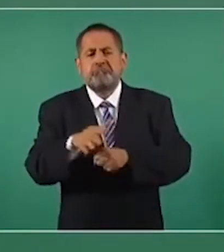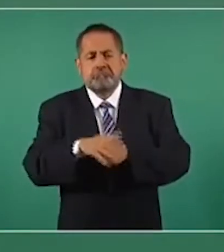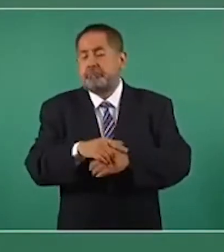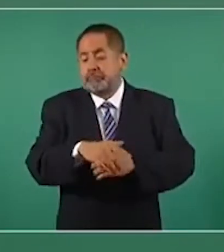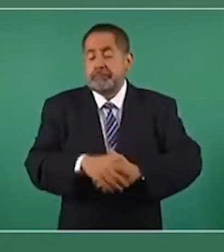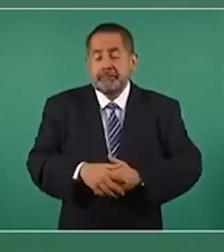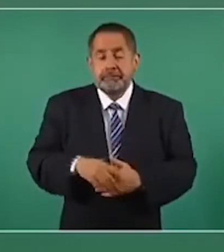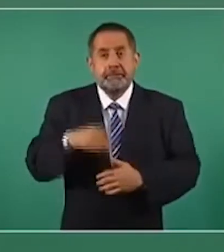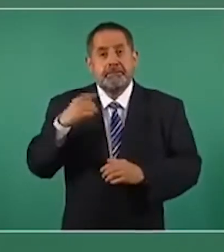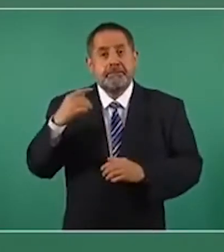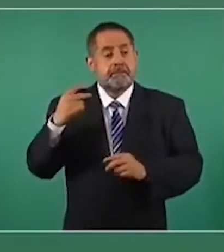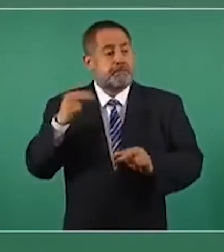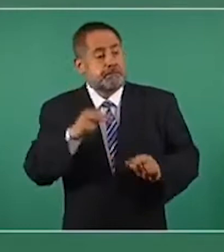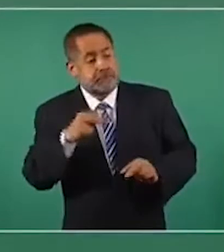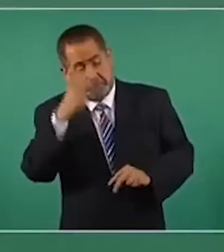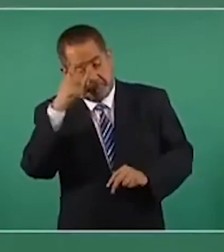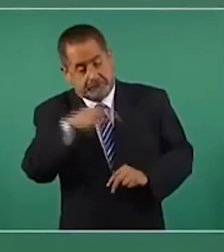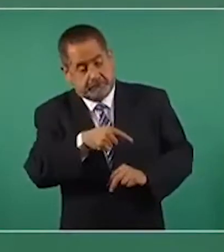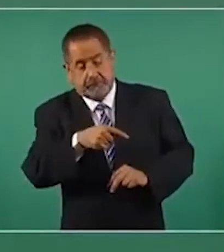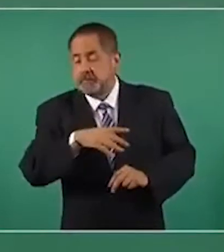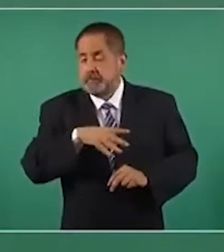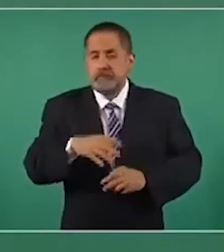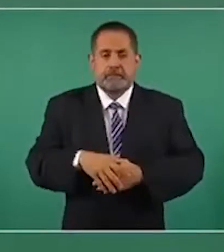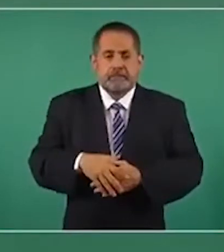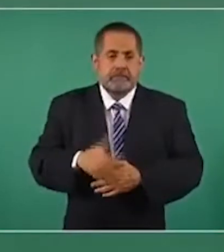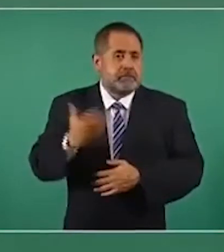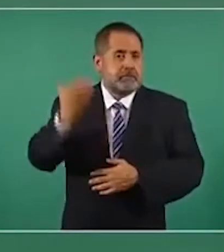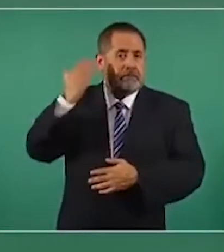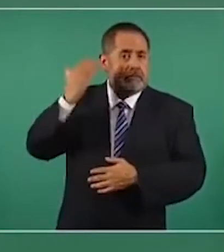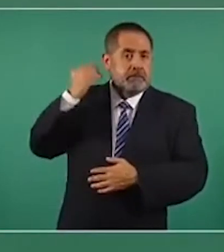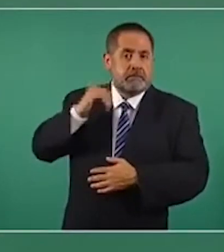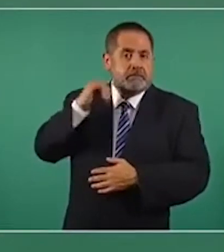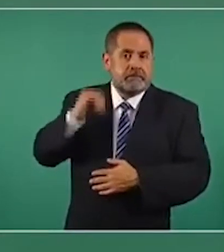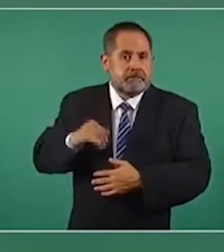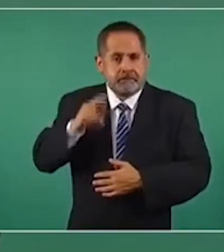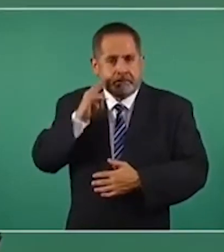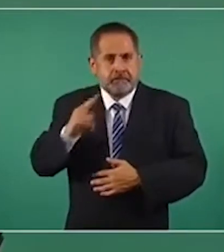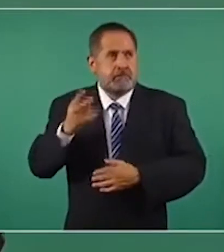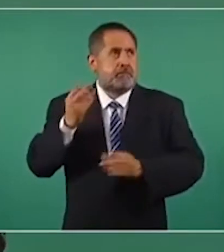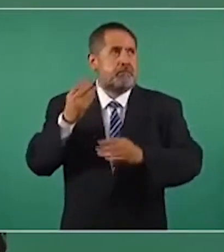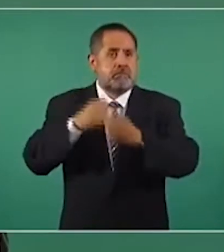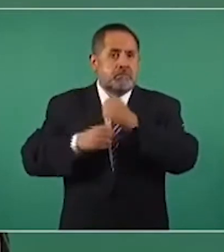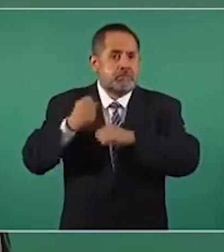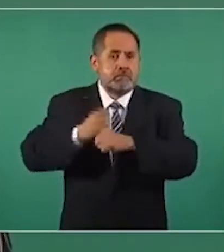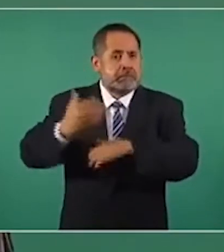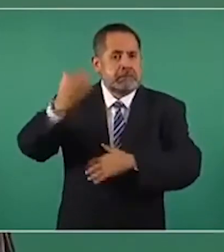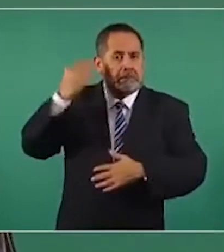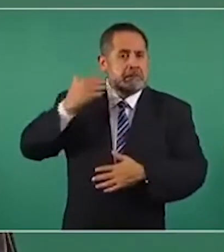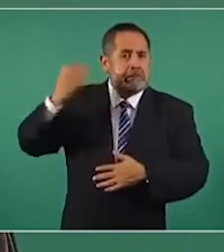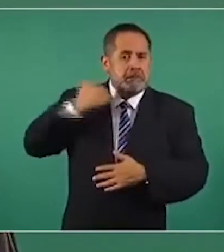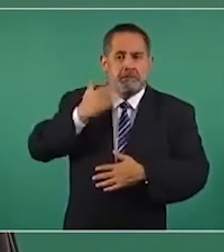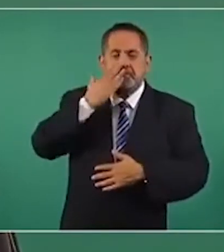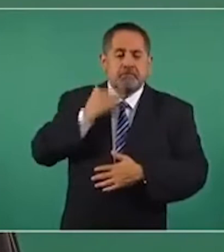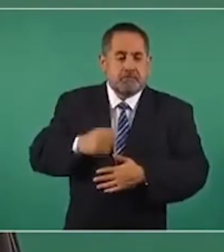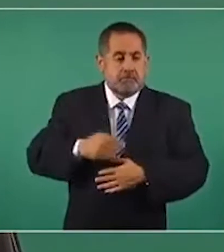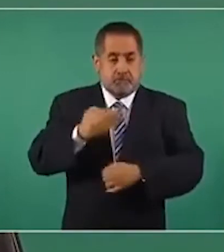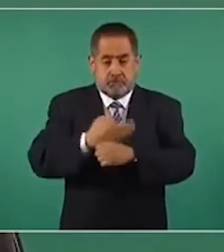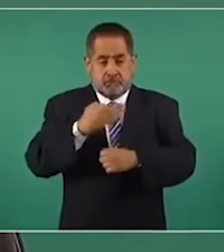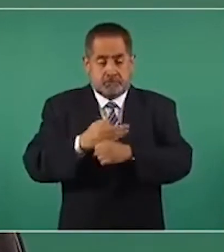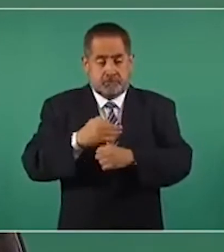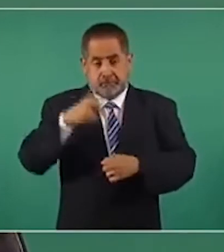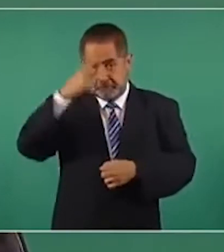que como no se veía en décadas, no ha habido devaluación